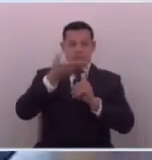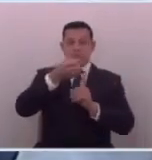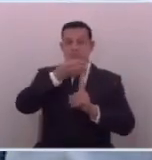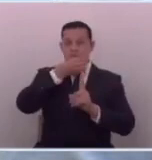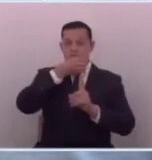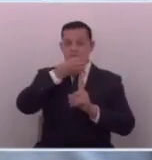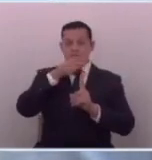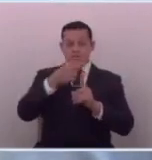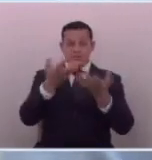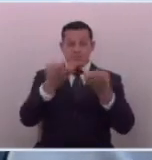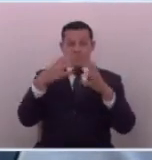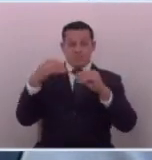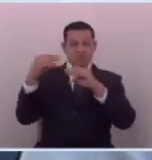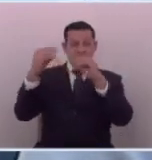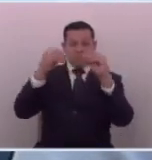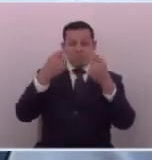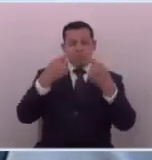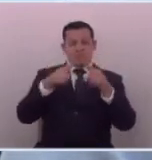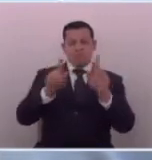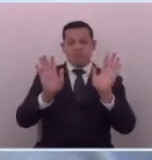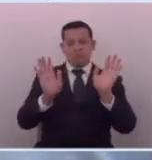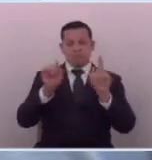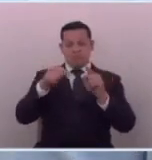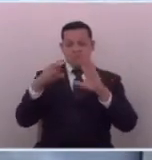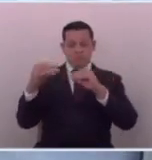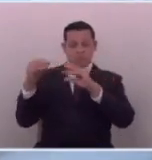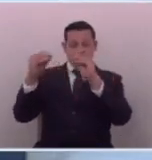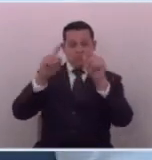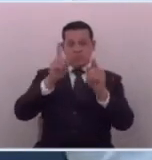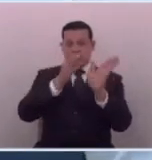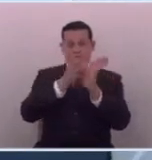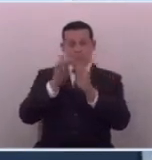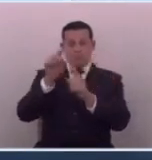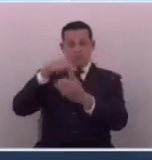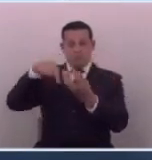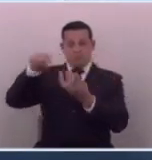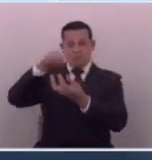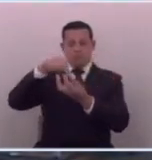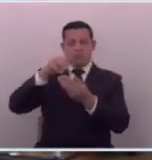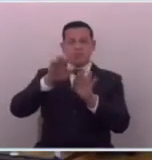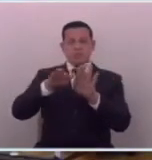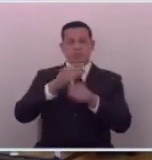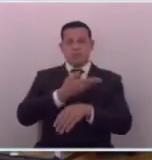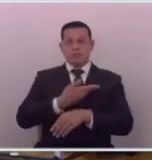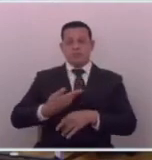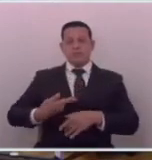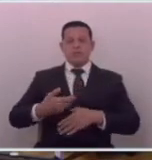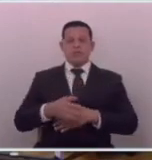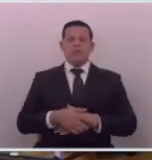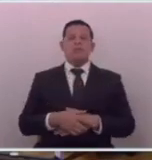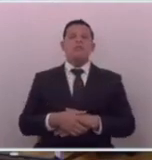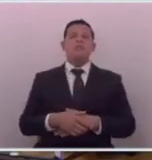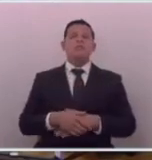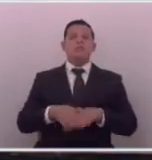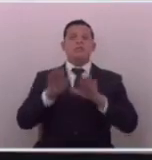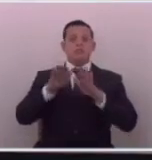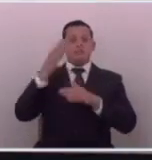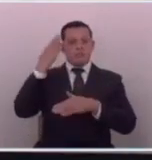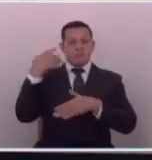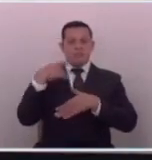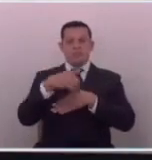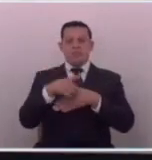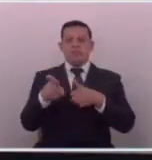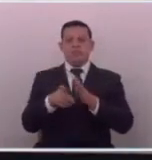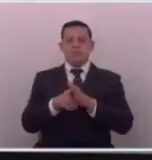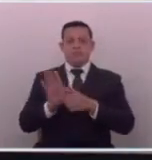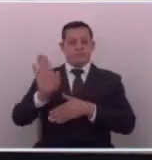de eso quisiéramos hablarlo pero para esa conversación no están preparados gracias presidente gracias diputada